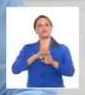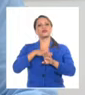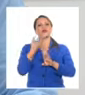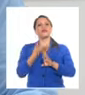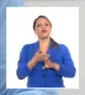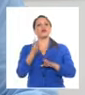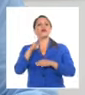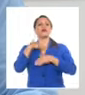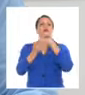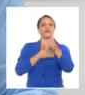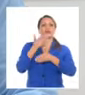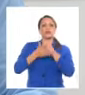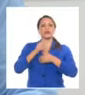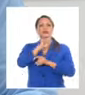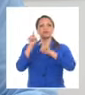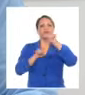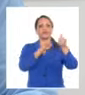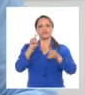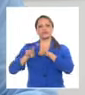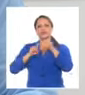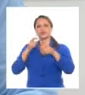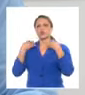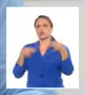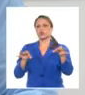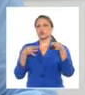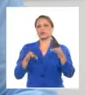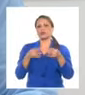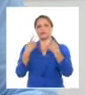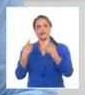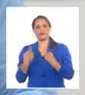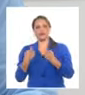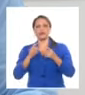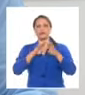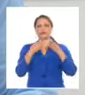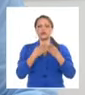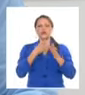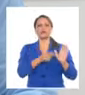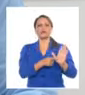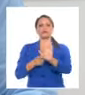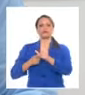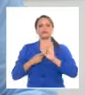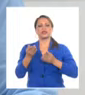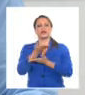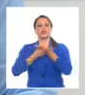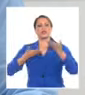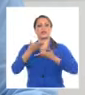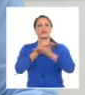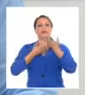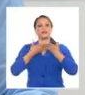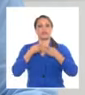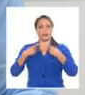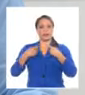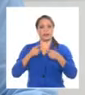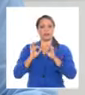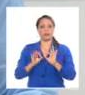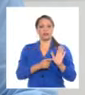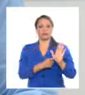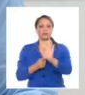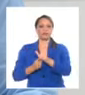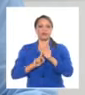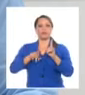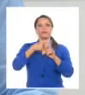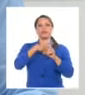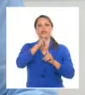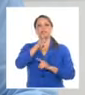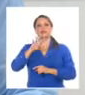amplio proceso de consulta de los documentos que serán sometidos a debate en el mismo en más de 34